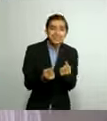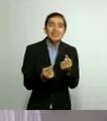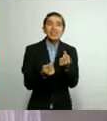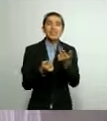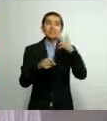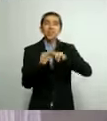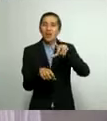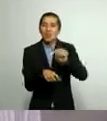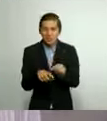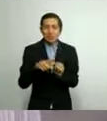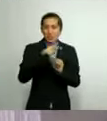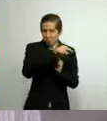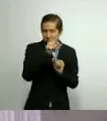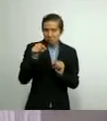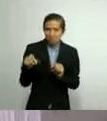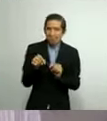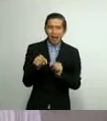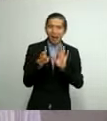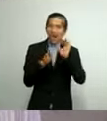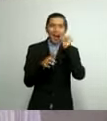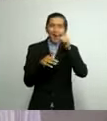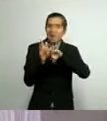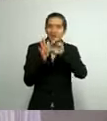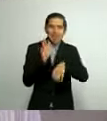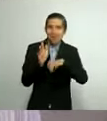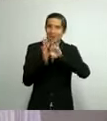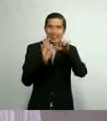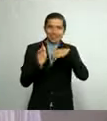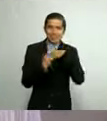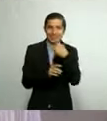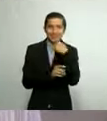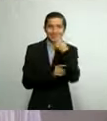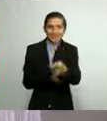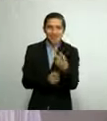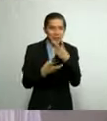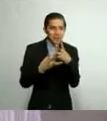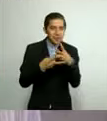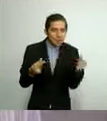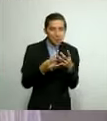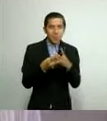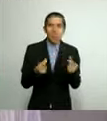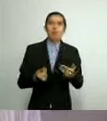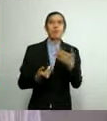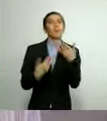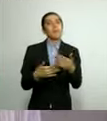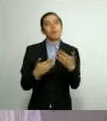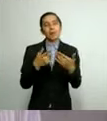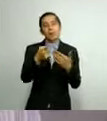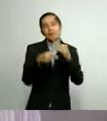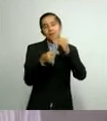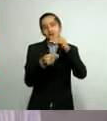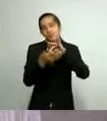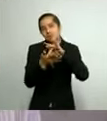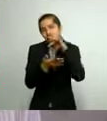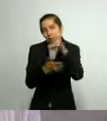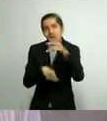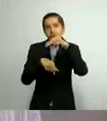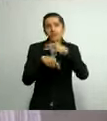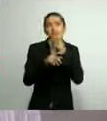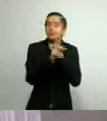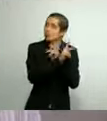Morelia. Por mencionar solamente algunos casos, muchas gracias de todo corazón